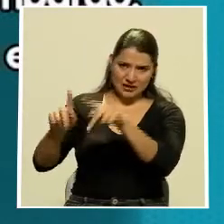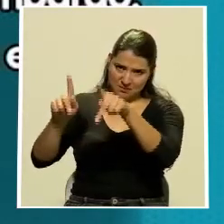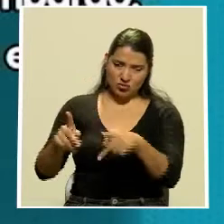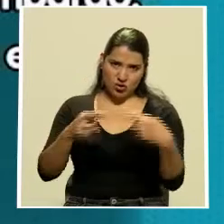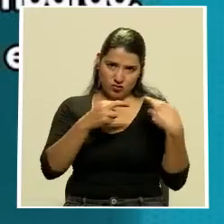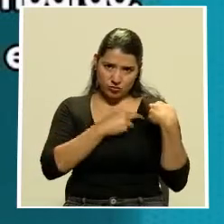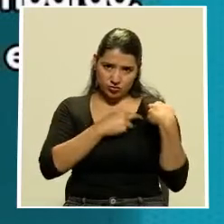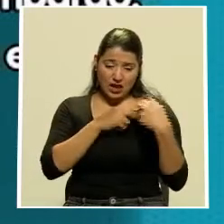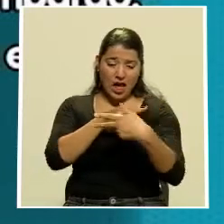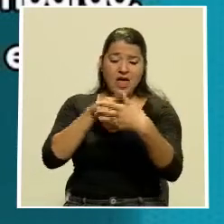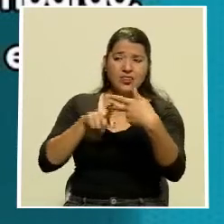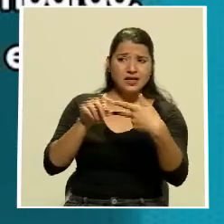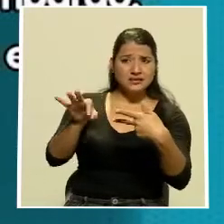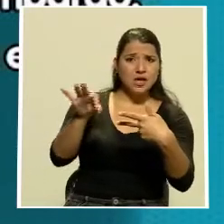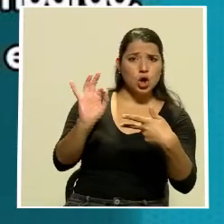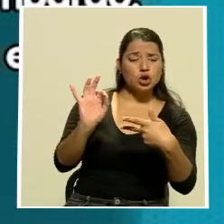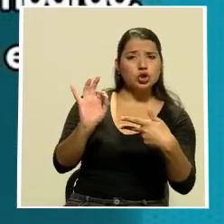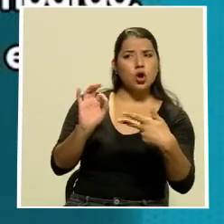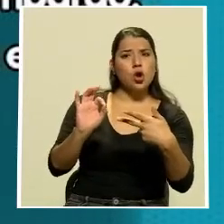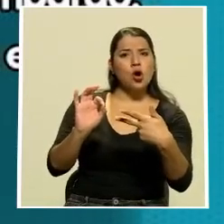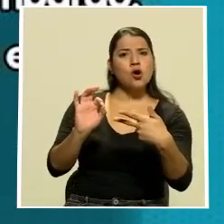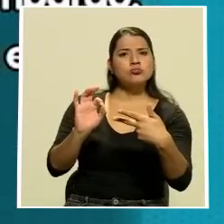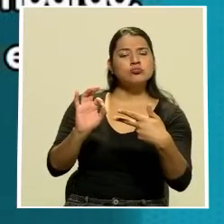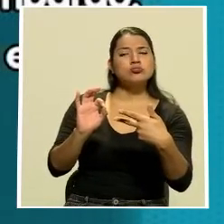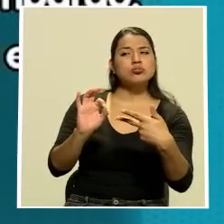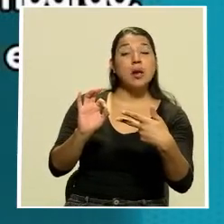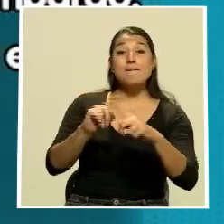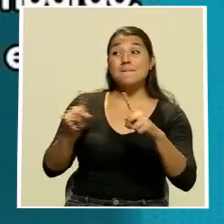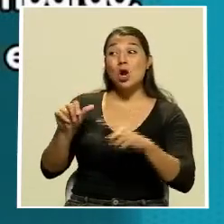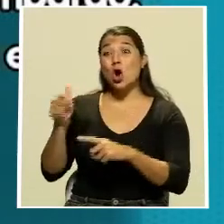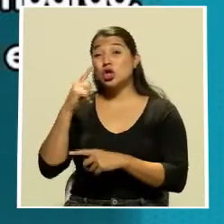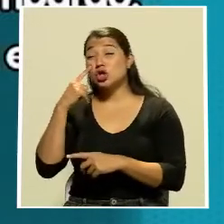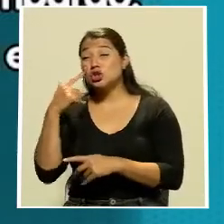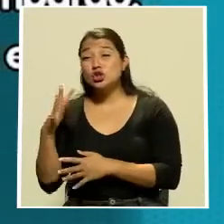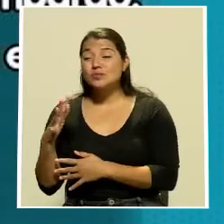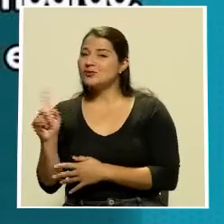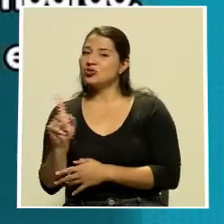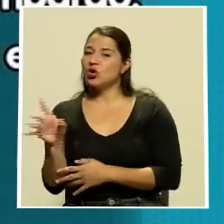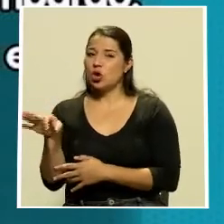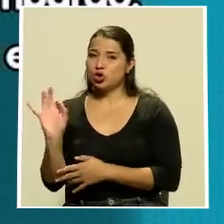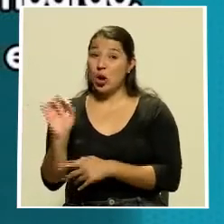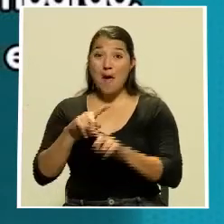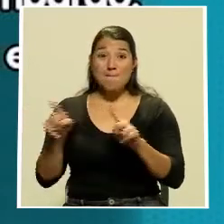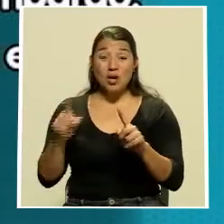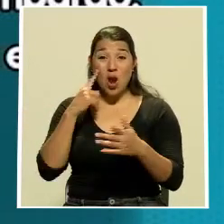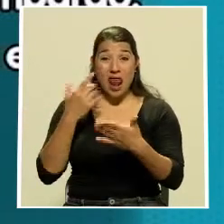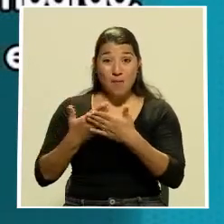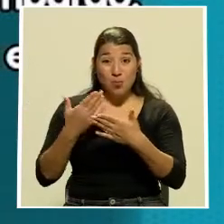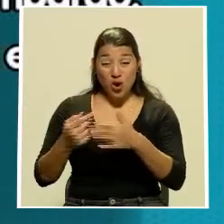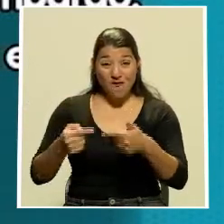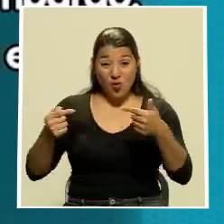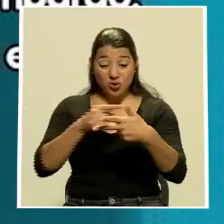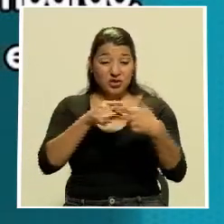estos lograron identificarse. Otros sospechosos no. Sin embargo, las pruebas con las que se cuenta contra estas tres personas en este